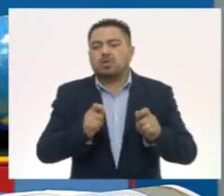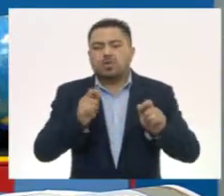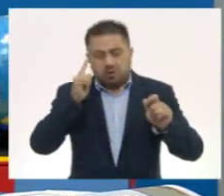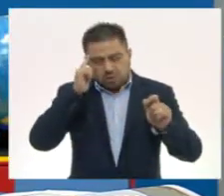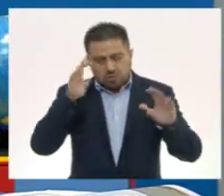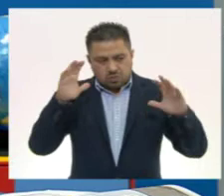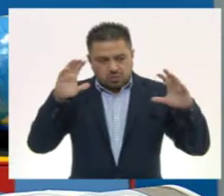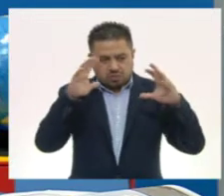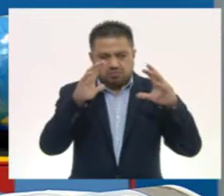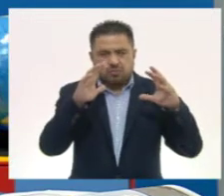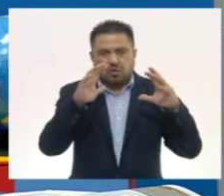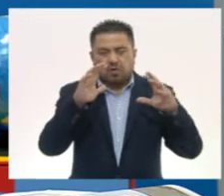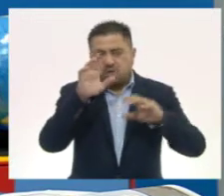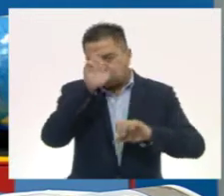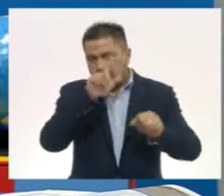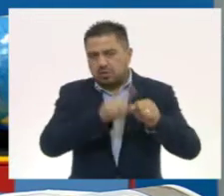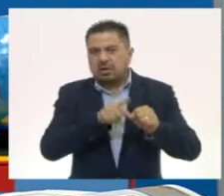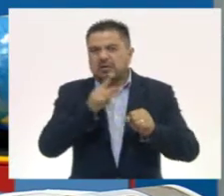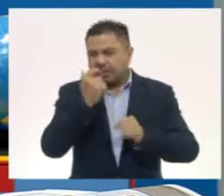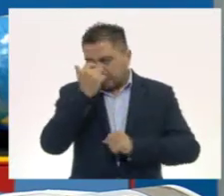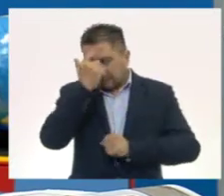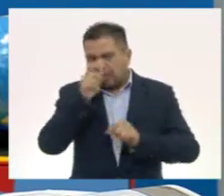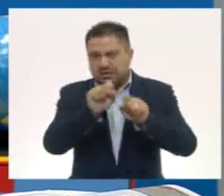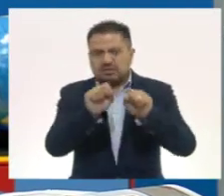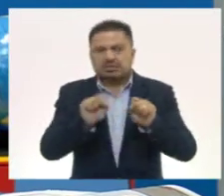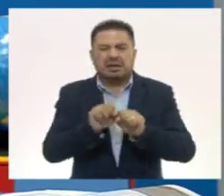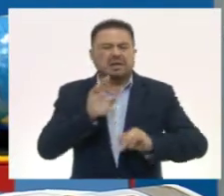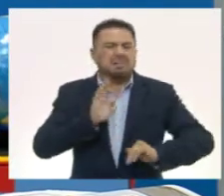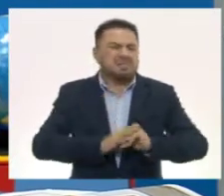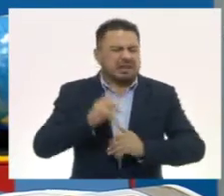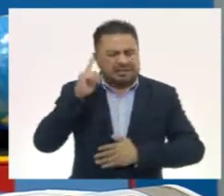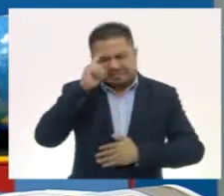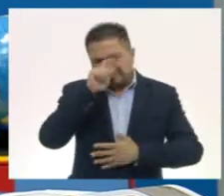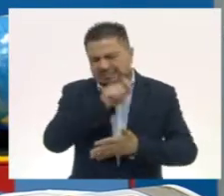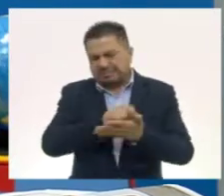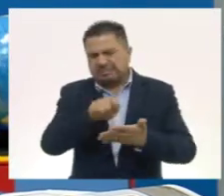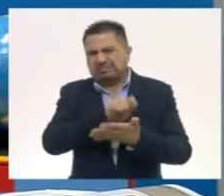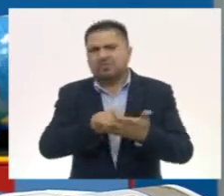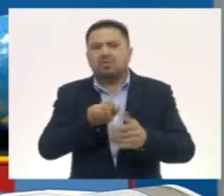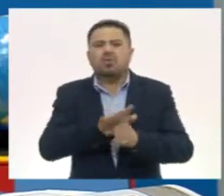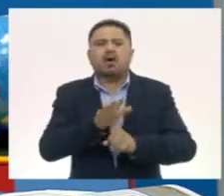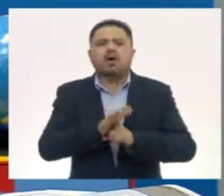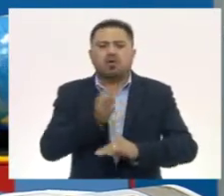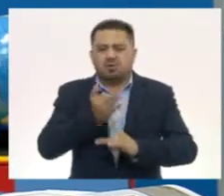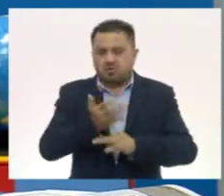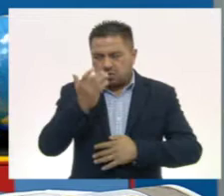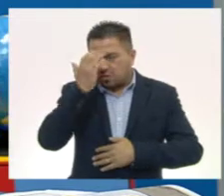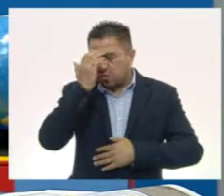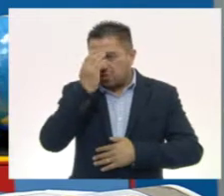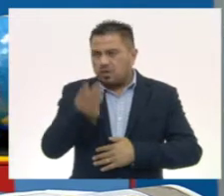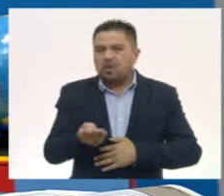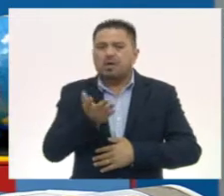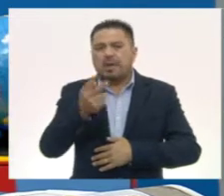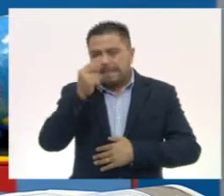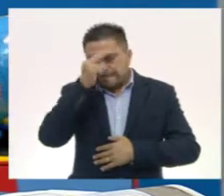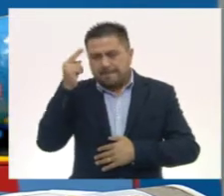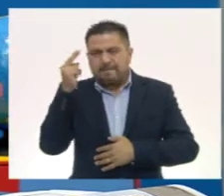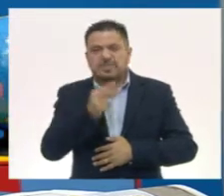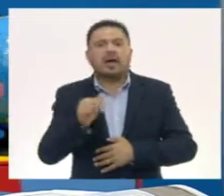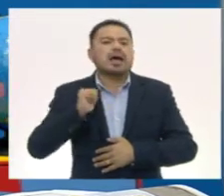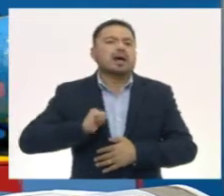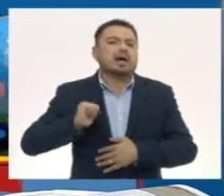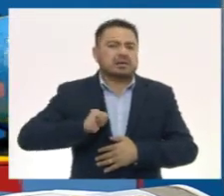y quienes inventaron un sistema de escritura muy complejo. En lo que actual conocemos como México se encontraba la América